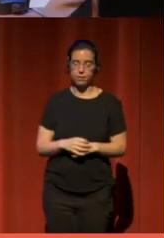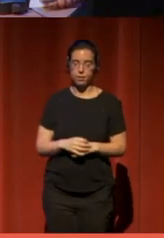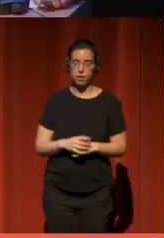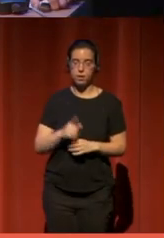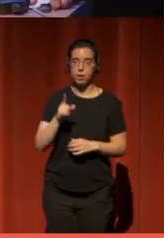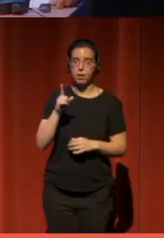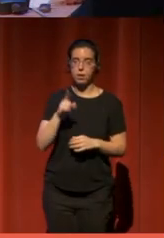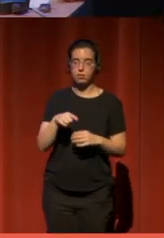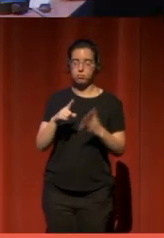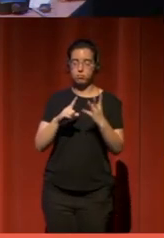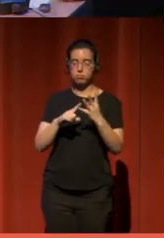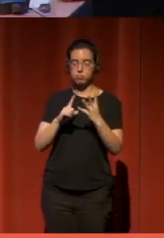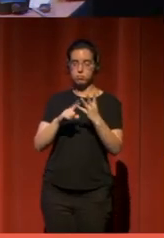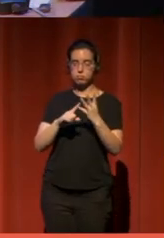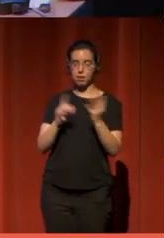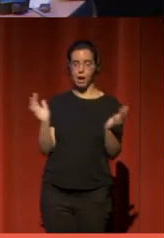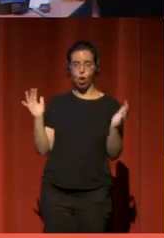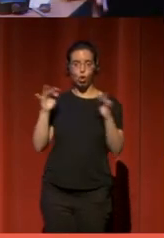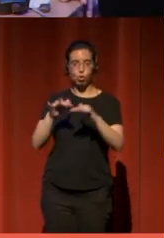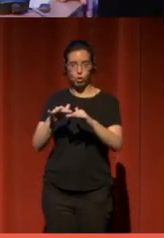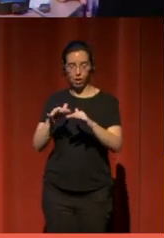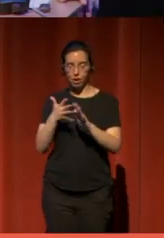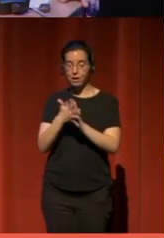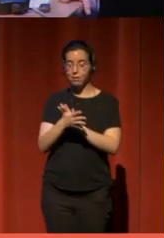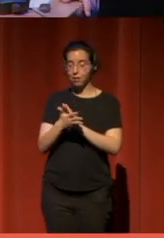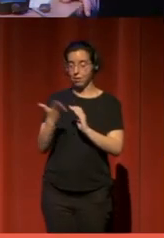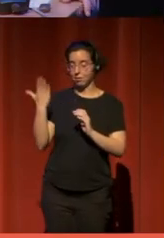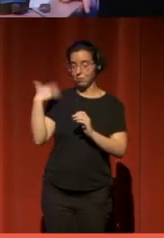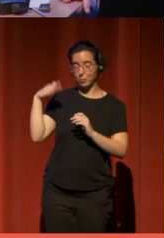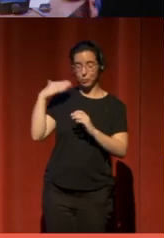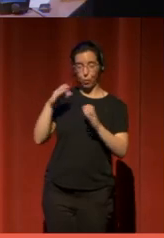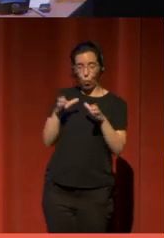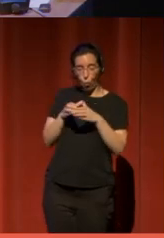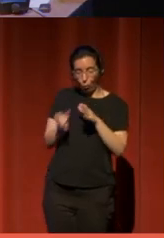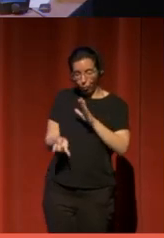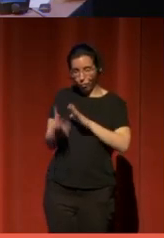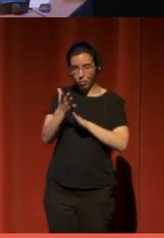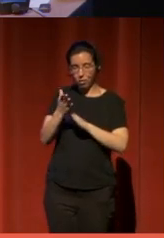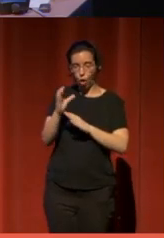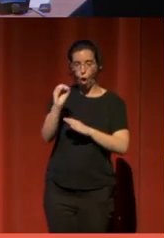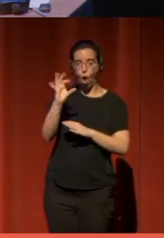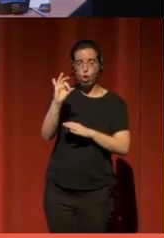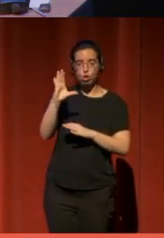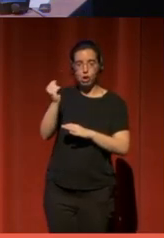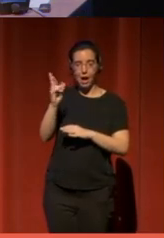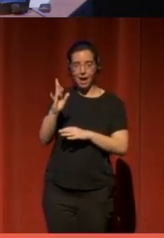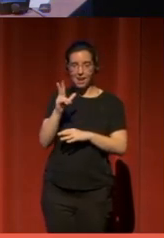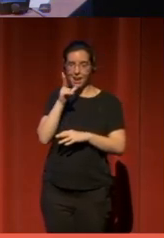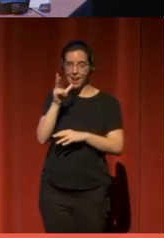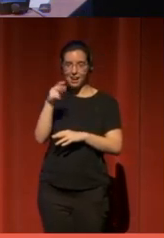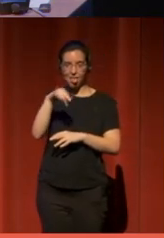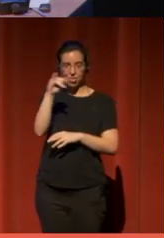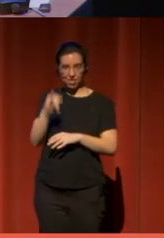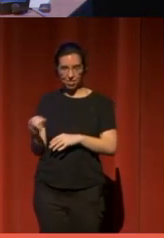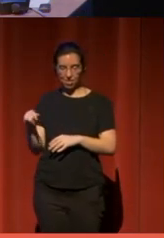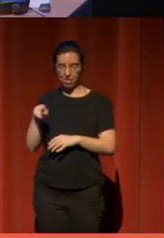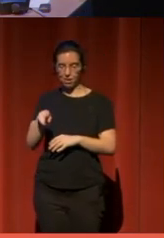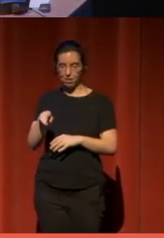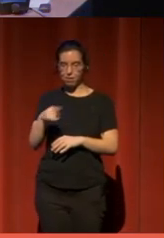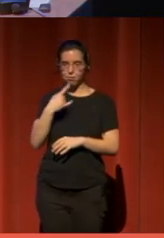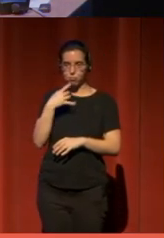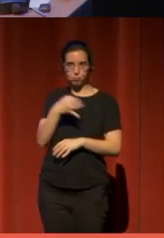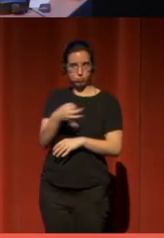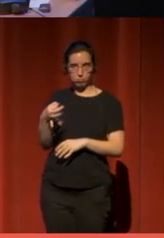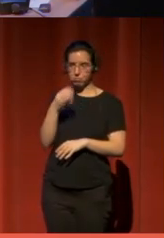Encontrarnos. Desde cuando se constituyó el grupo, desde el primer momento, Óscar Hernández, muy acertadamente, nos